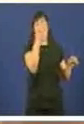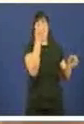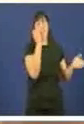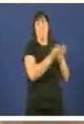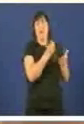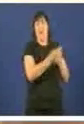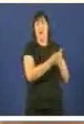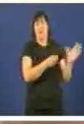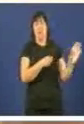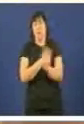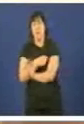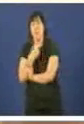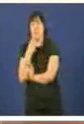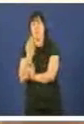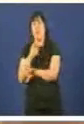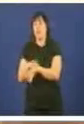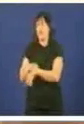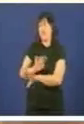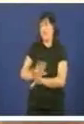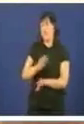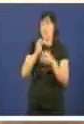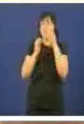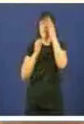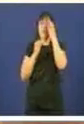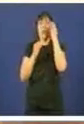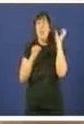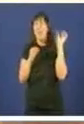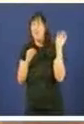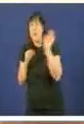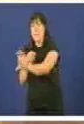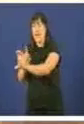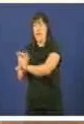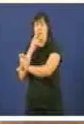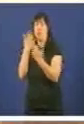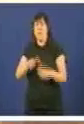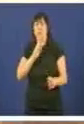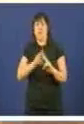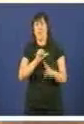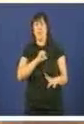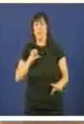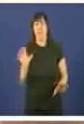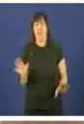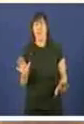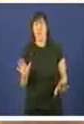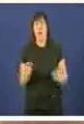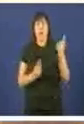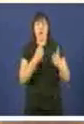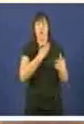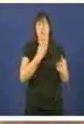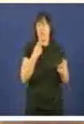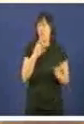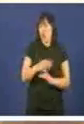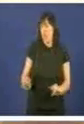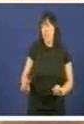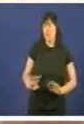Porque claro, se se paga todo en metálico, e xa facilitamos a privatización deses infraestructuras. Moitos concellos están dicindo así non compensa.